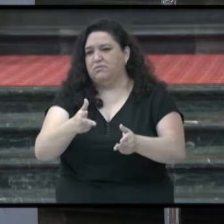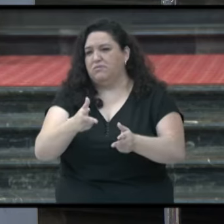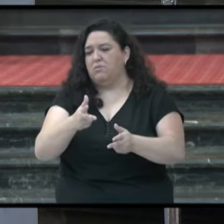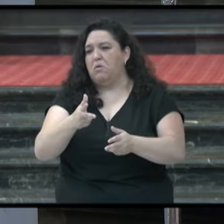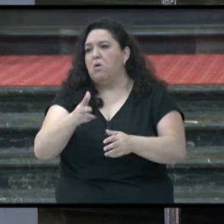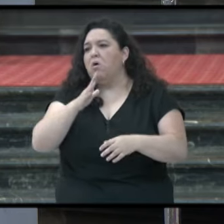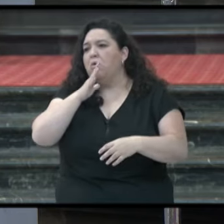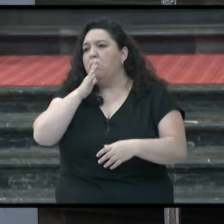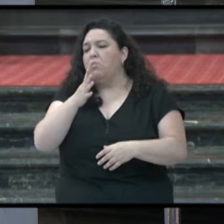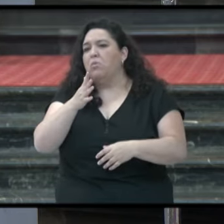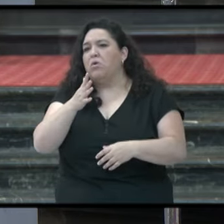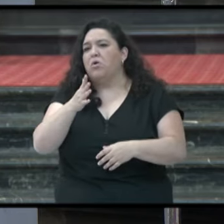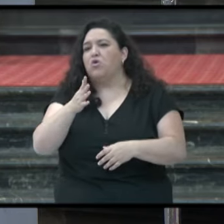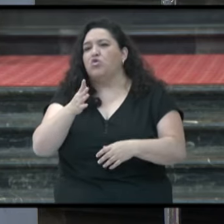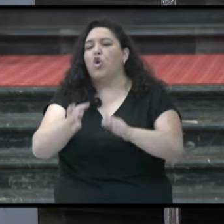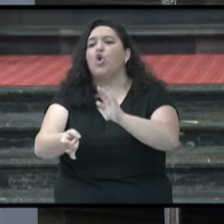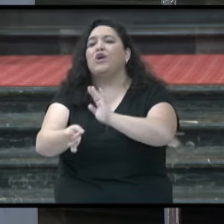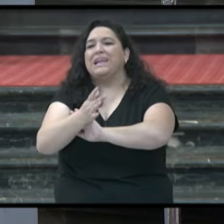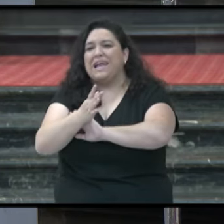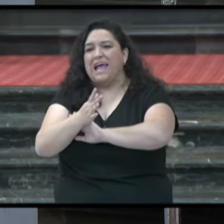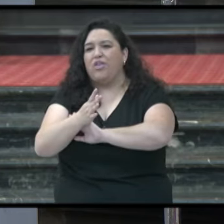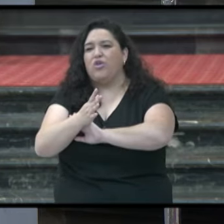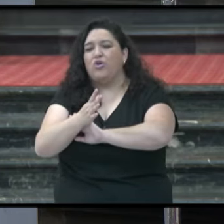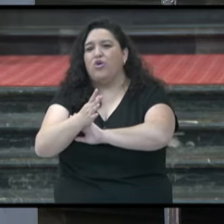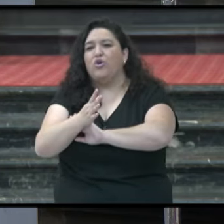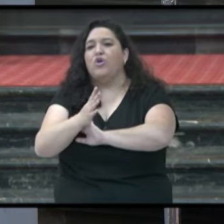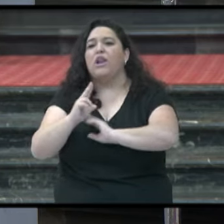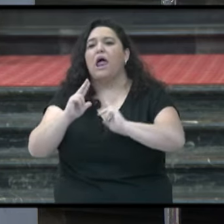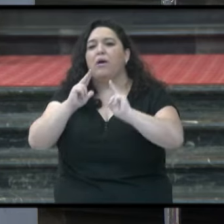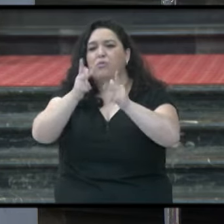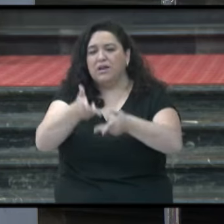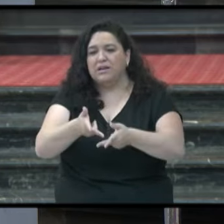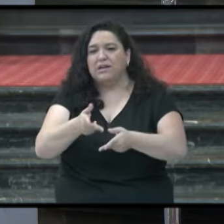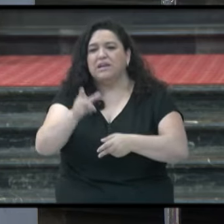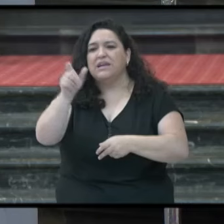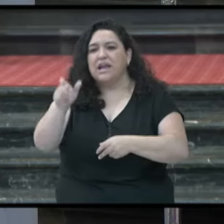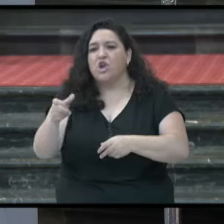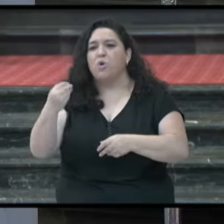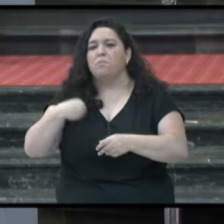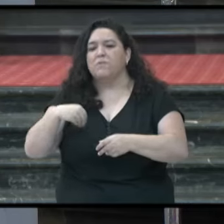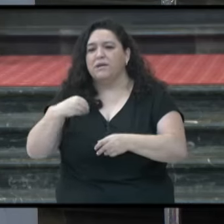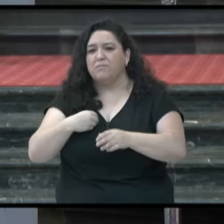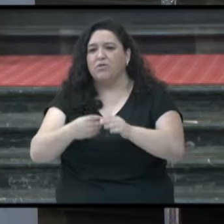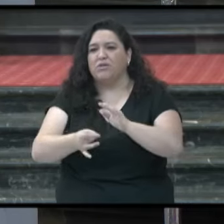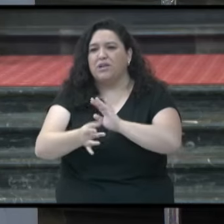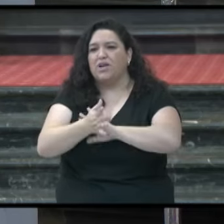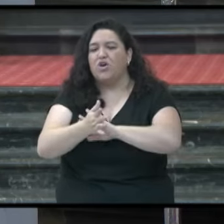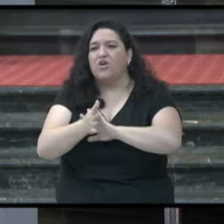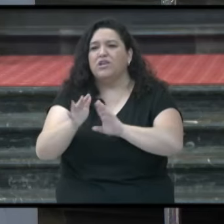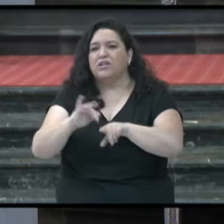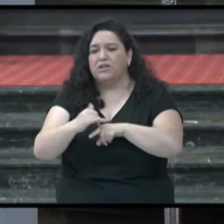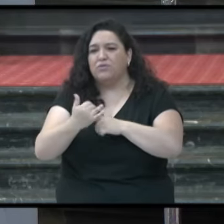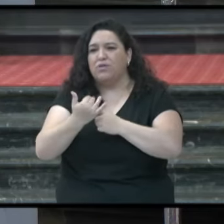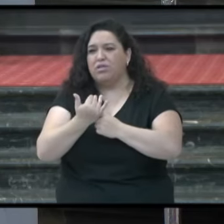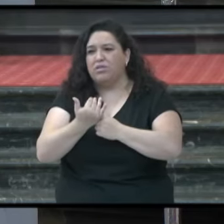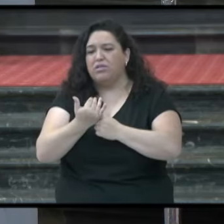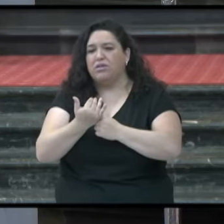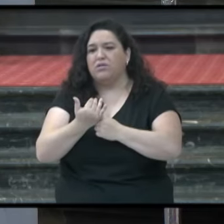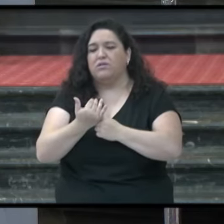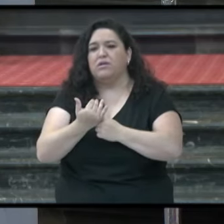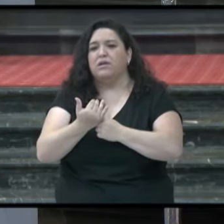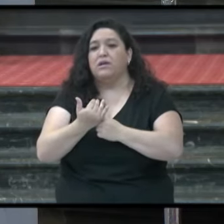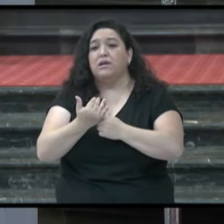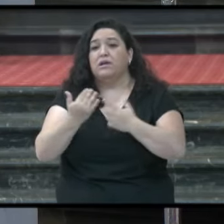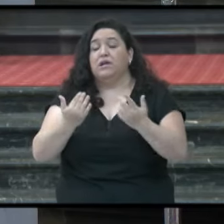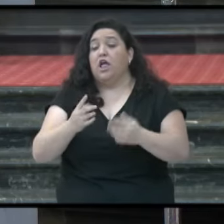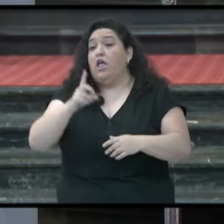pues somos autores de la muerte en tantísimas ocasiones. Dios, sin